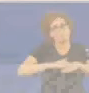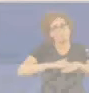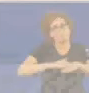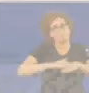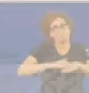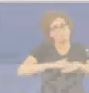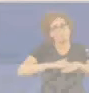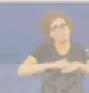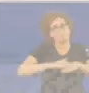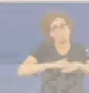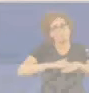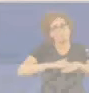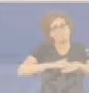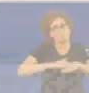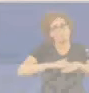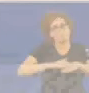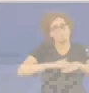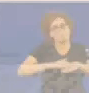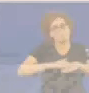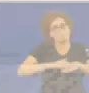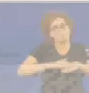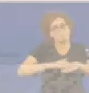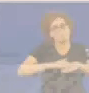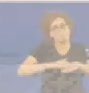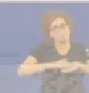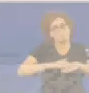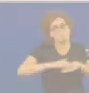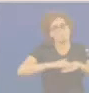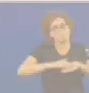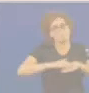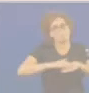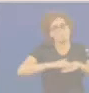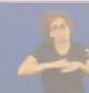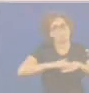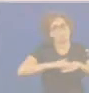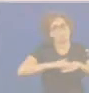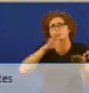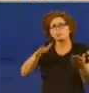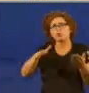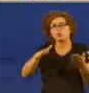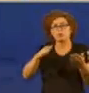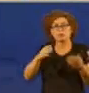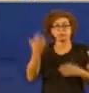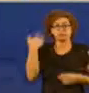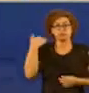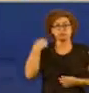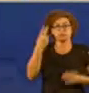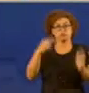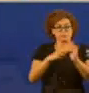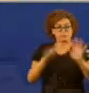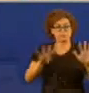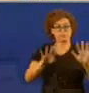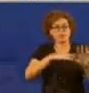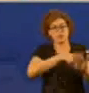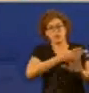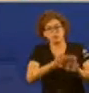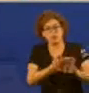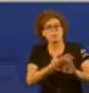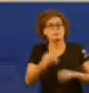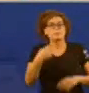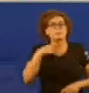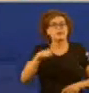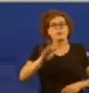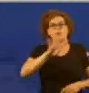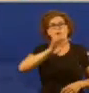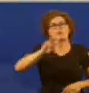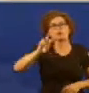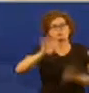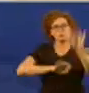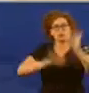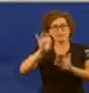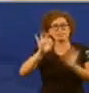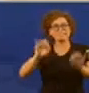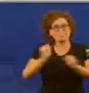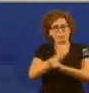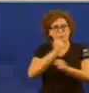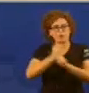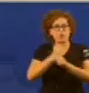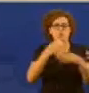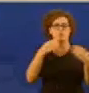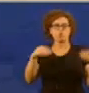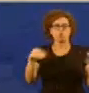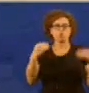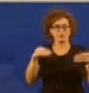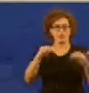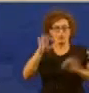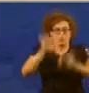de milés de galeros a única novidade que nos presentou foi o seu seguidismo de esa direita